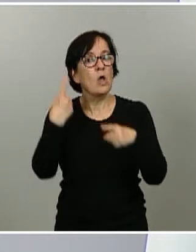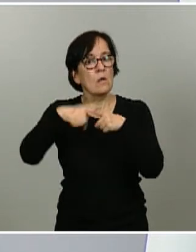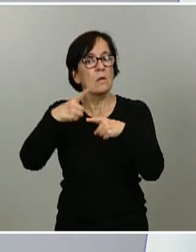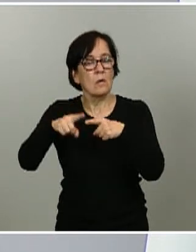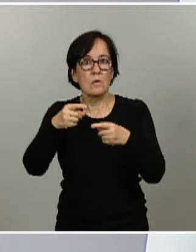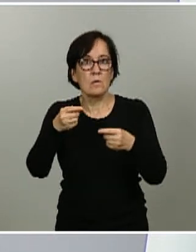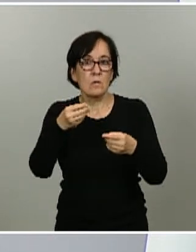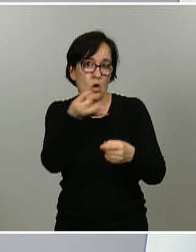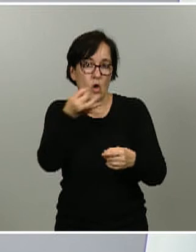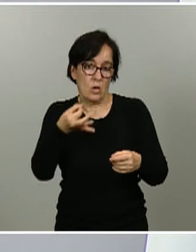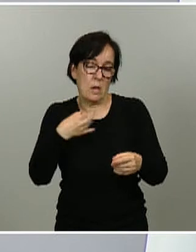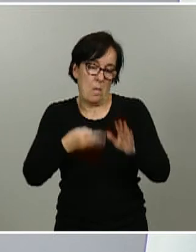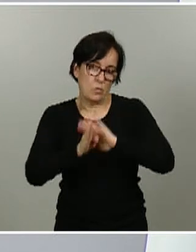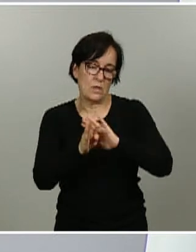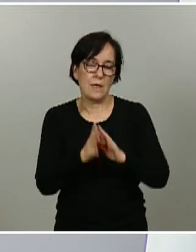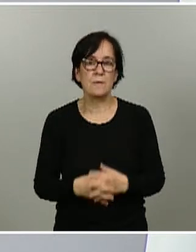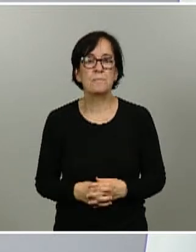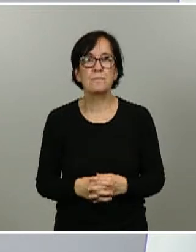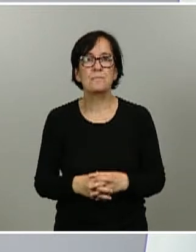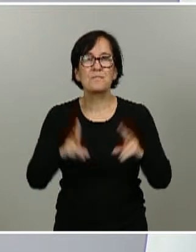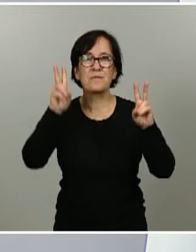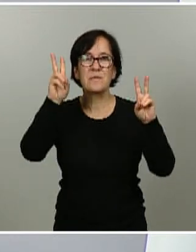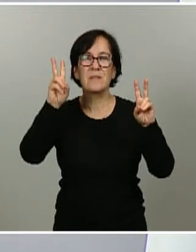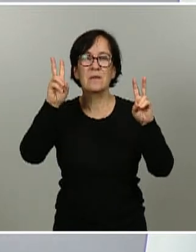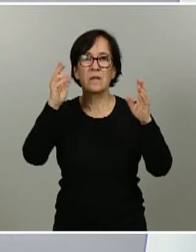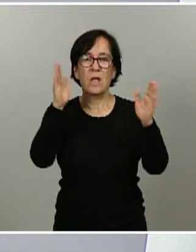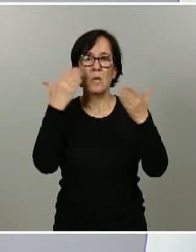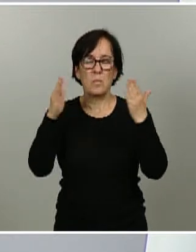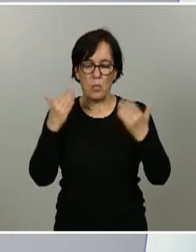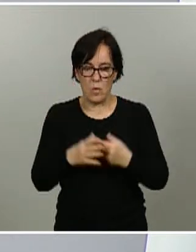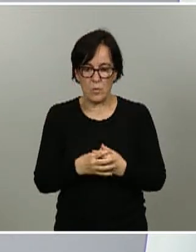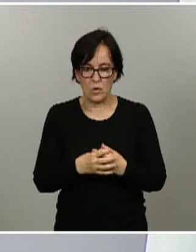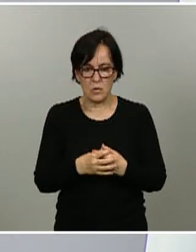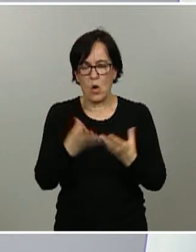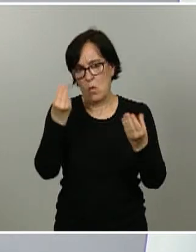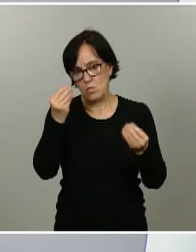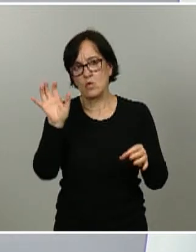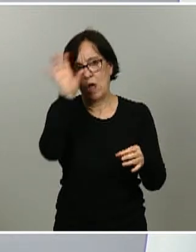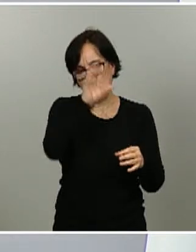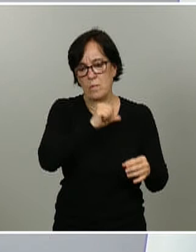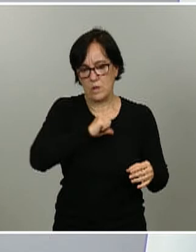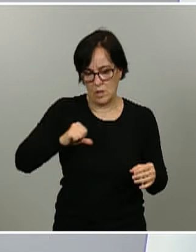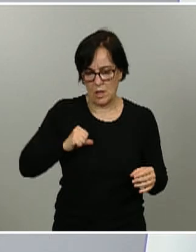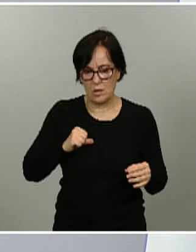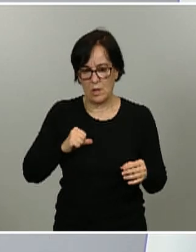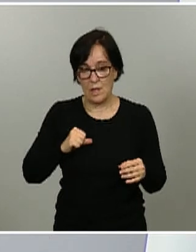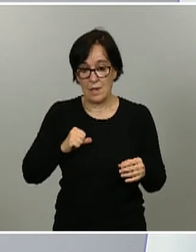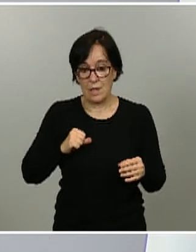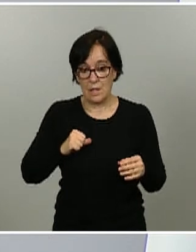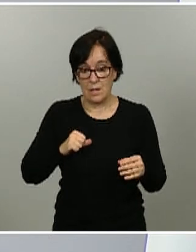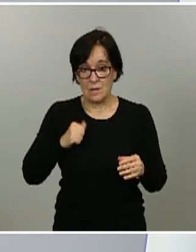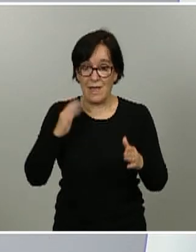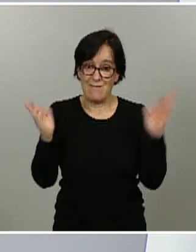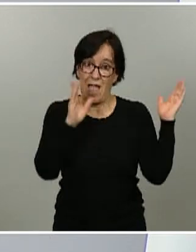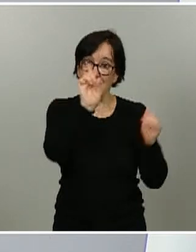asistir y respecto a las propuestas pues hemos recibido propuestas de muchas comunidades autónomas aquellas que han progresado a fase 1 pues